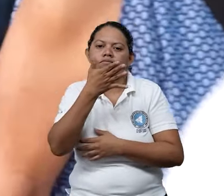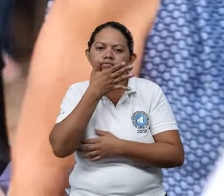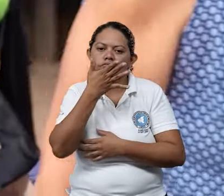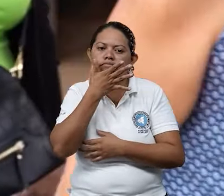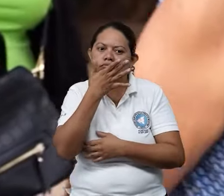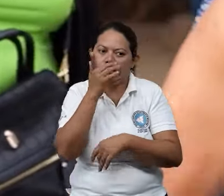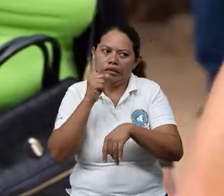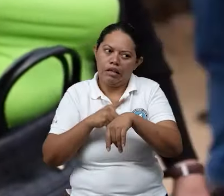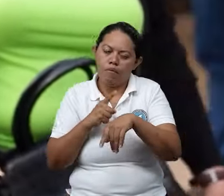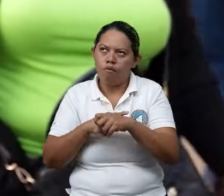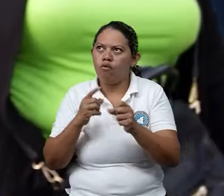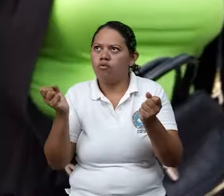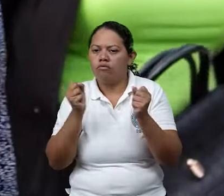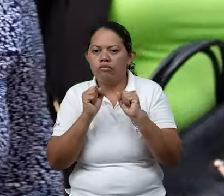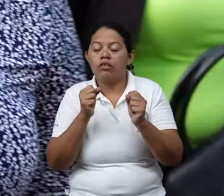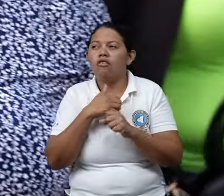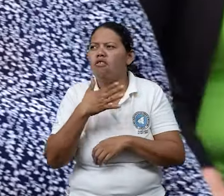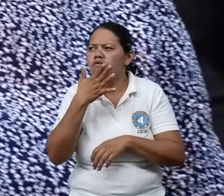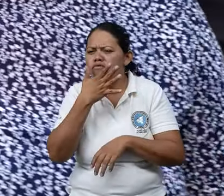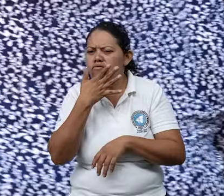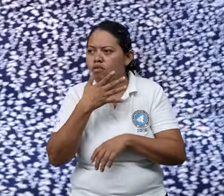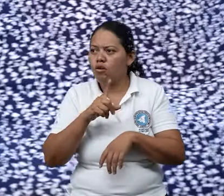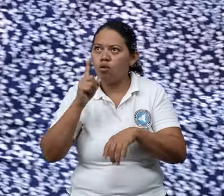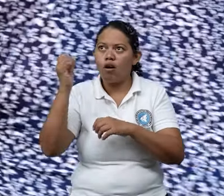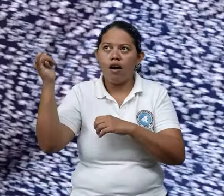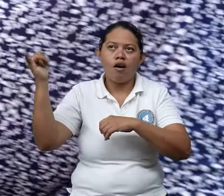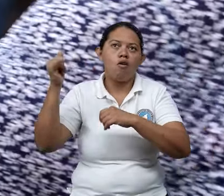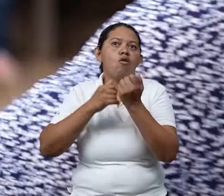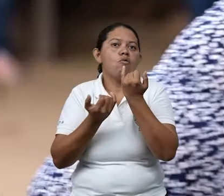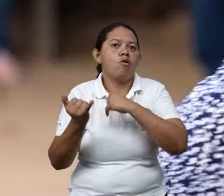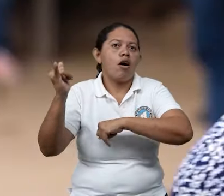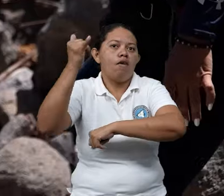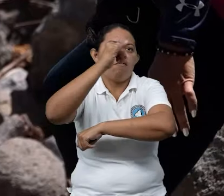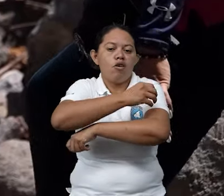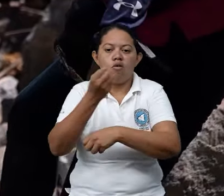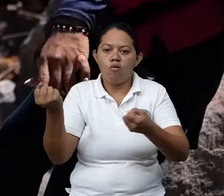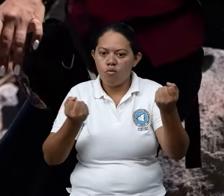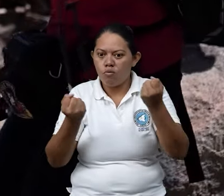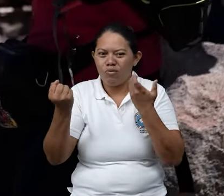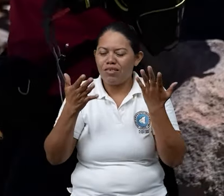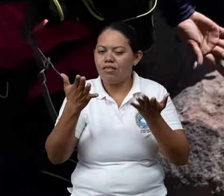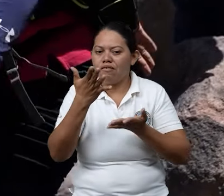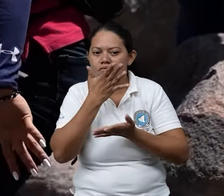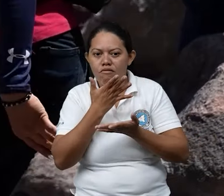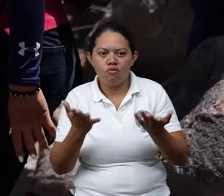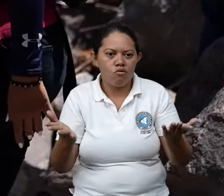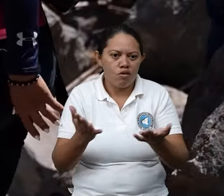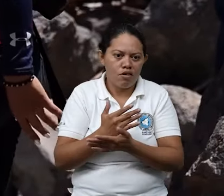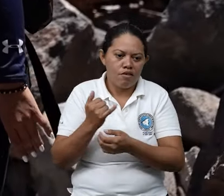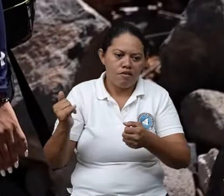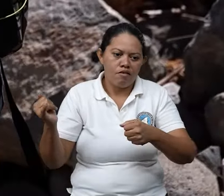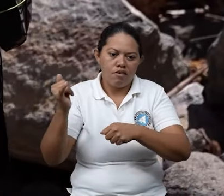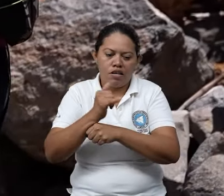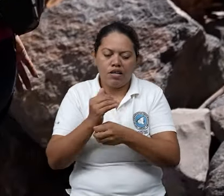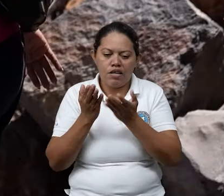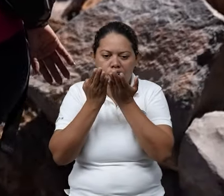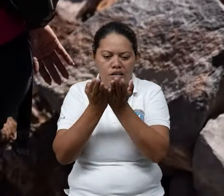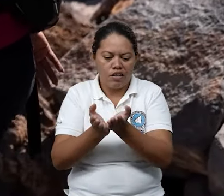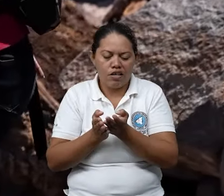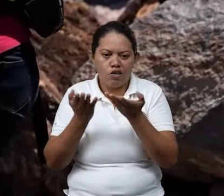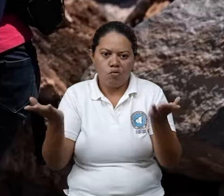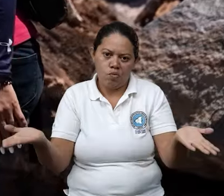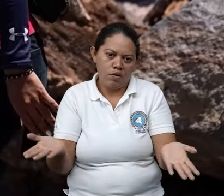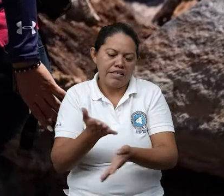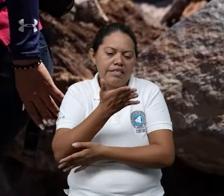es y sería mentira decir esperar un avión, esperar un vehículo, porque primeramente ni siquiera lo pasa en el río ya corriendo.